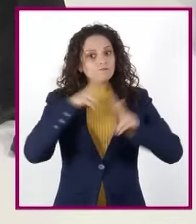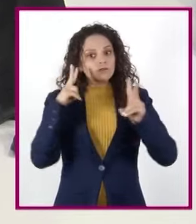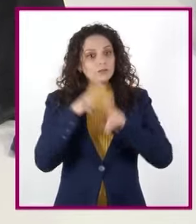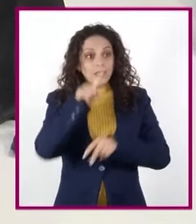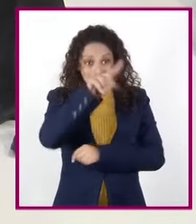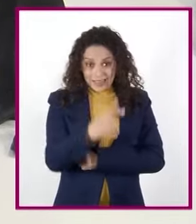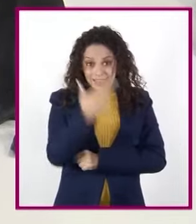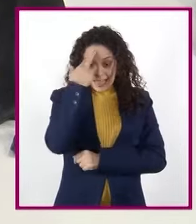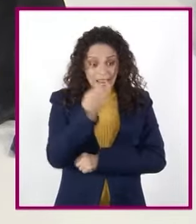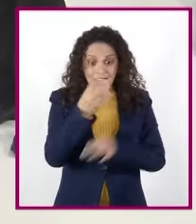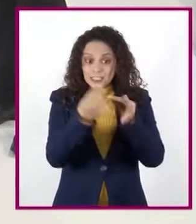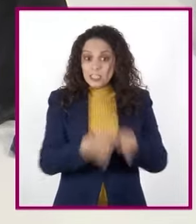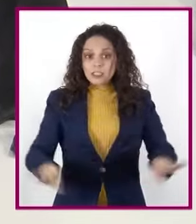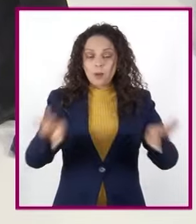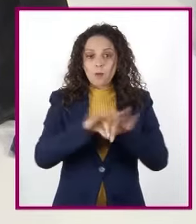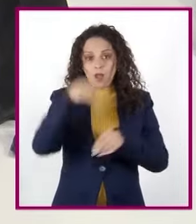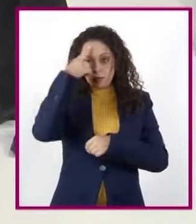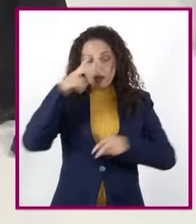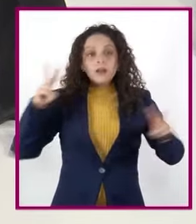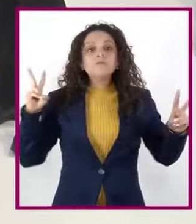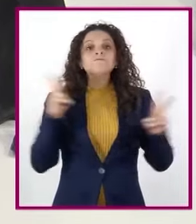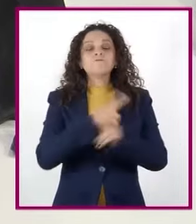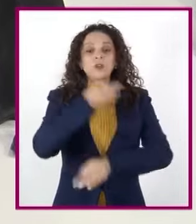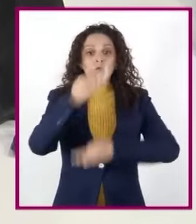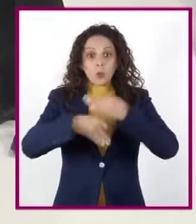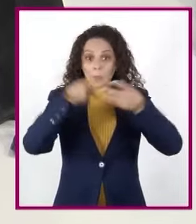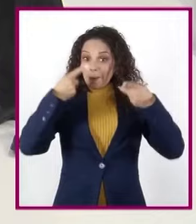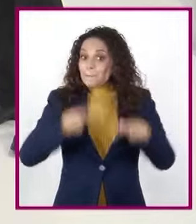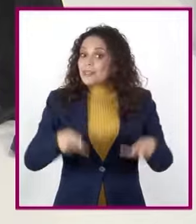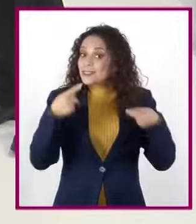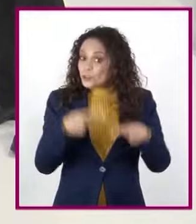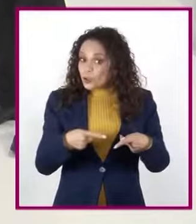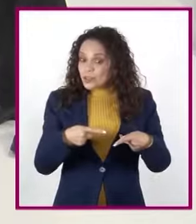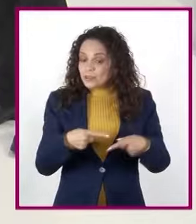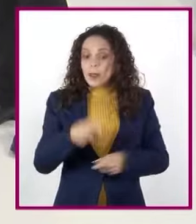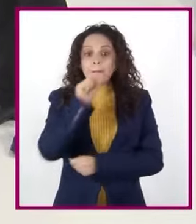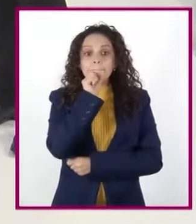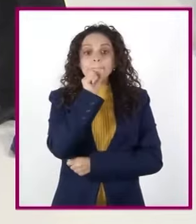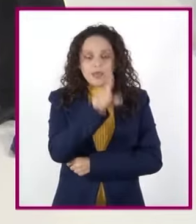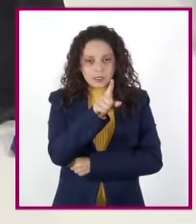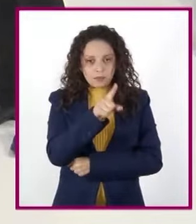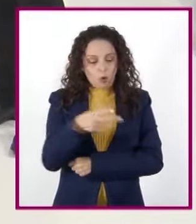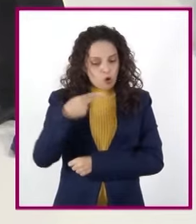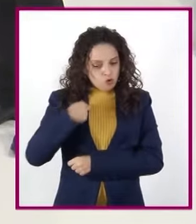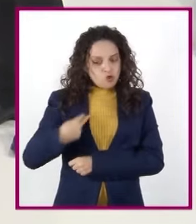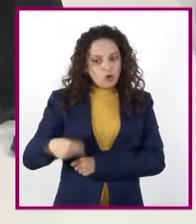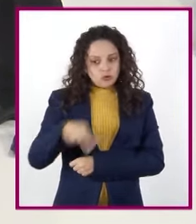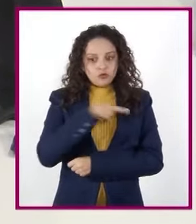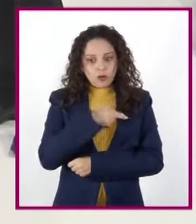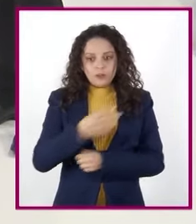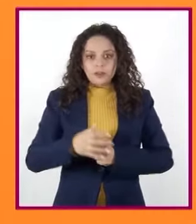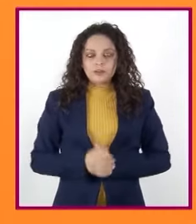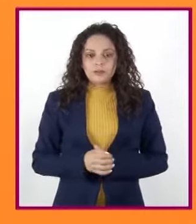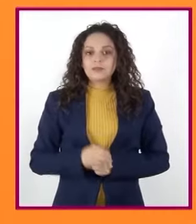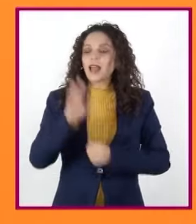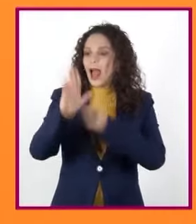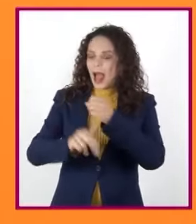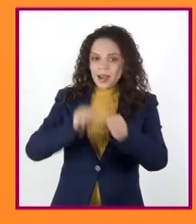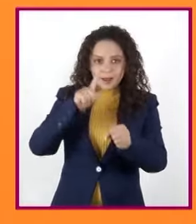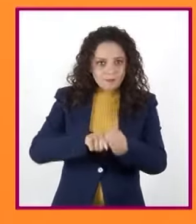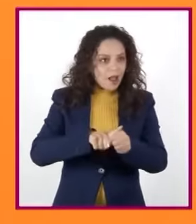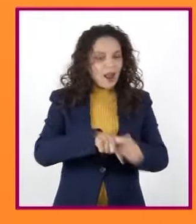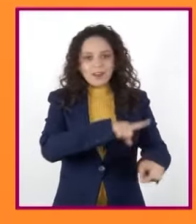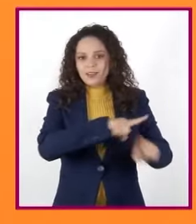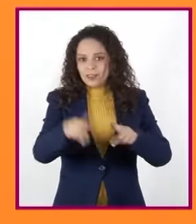la respiración de todos los seres vivos, incluidos nosotros los seres humanos. Así es. De igual